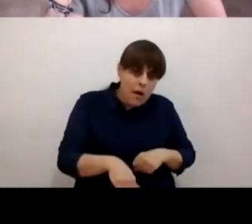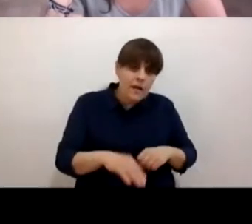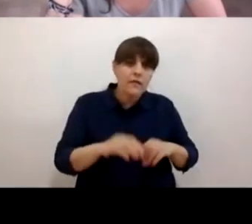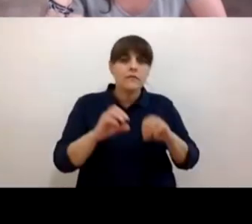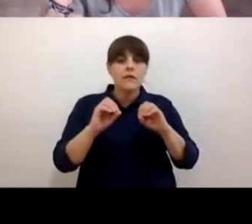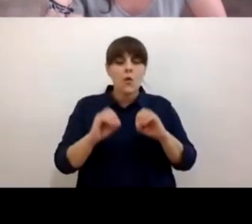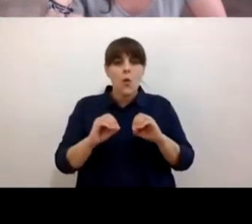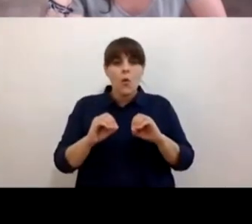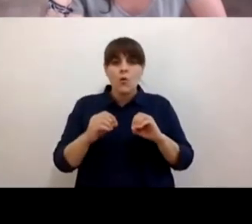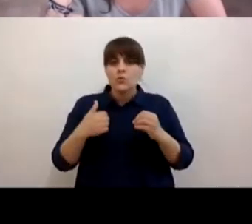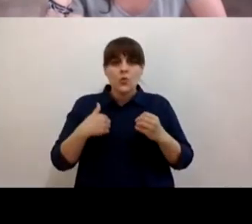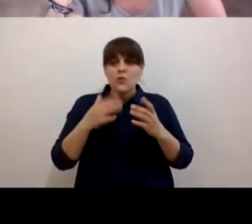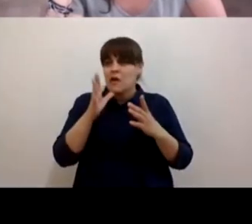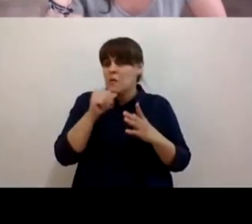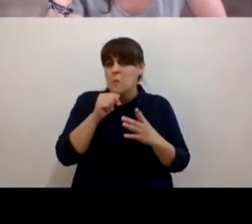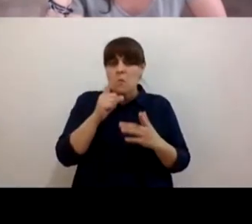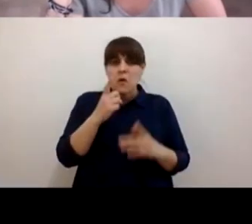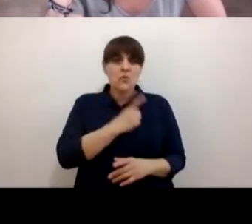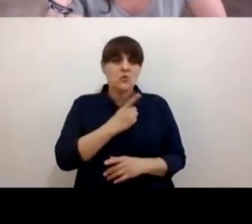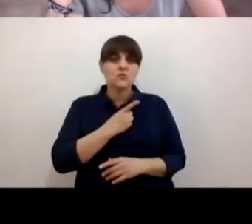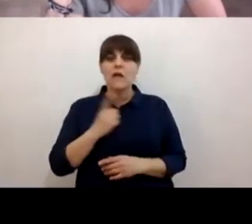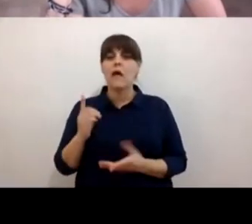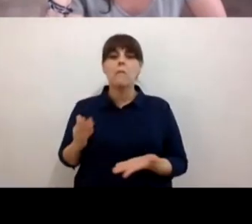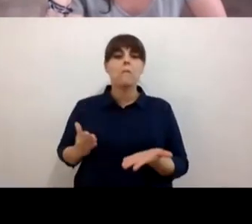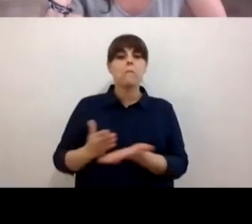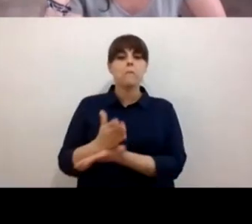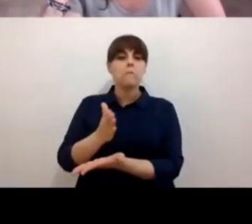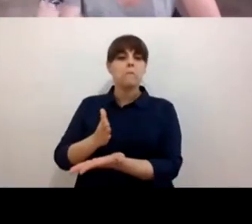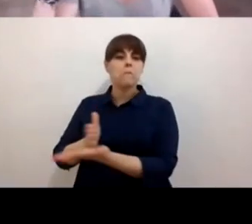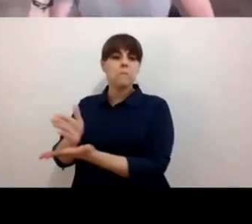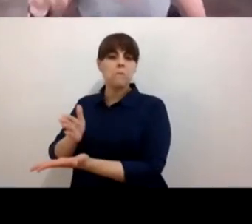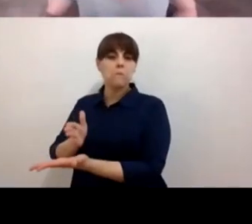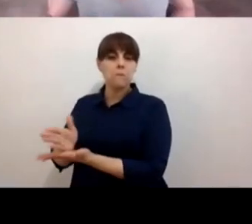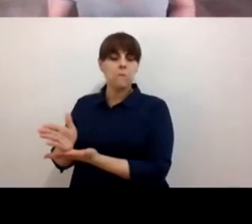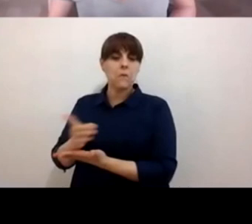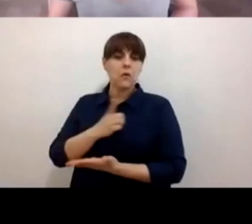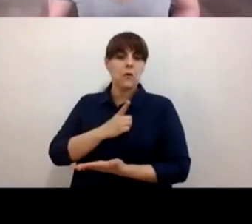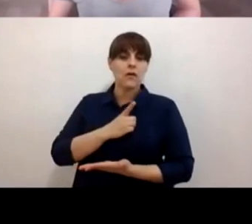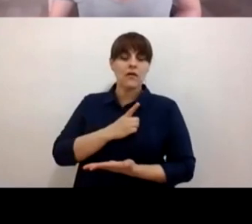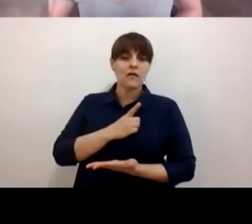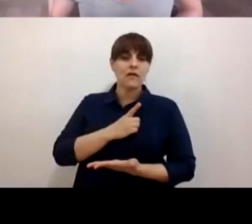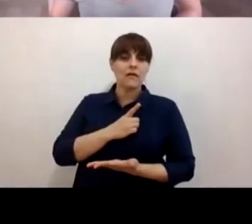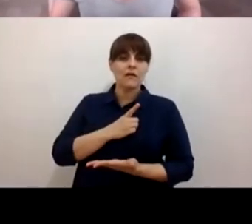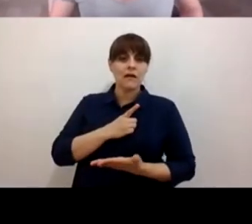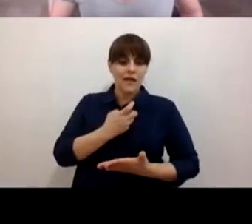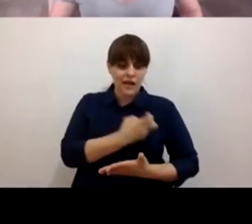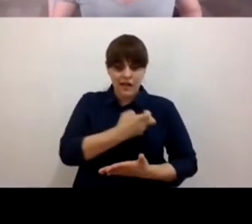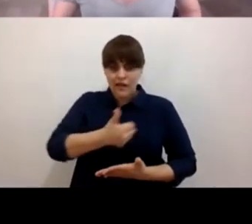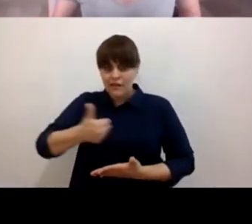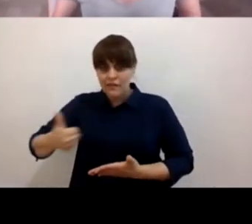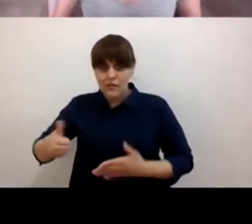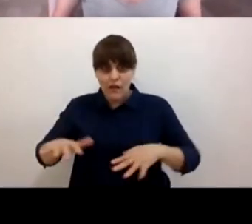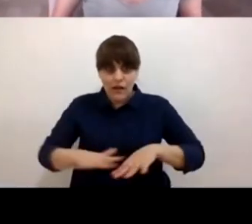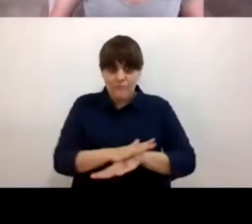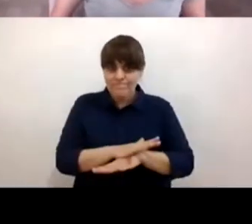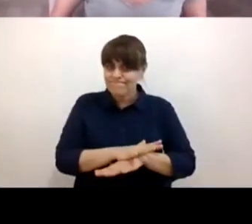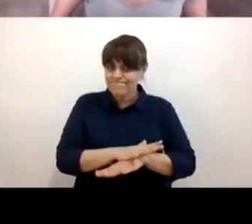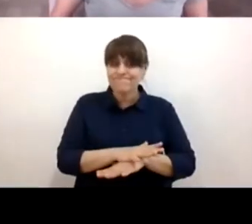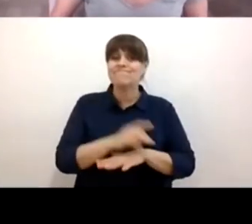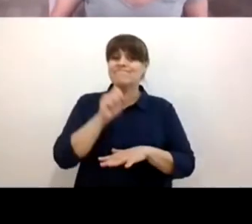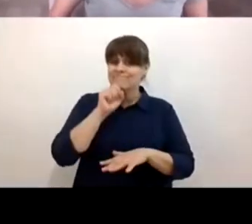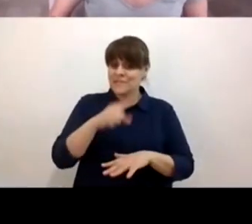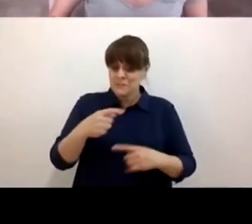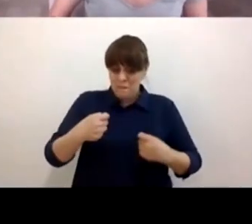de mi independencia de que antes podía yo salir con mis amigos a la hora que yo quisiera sino también la relación